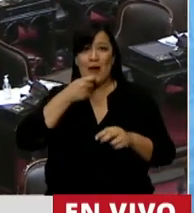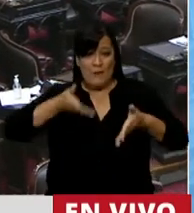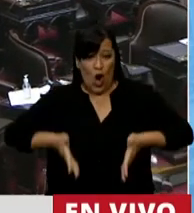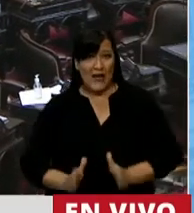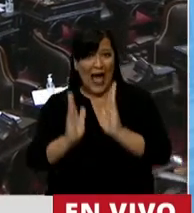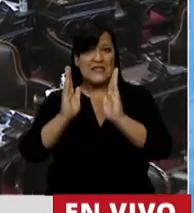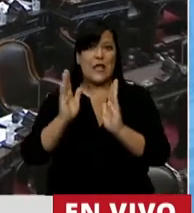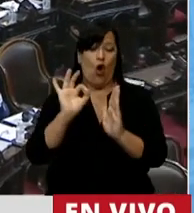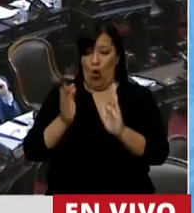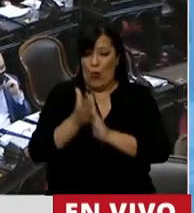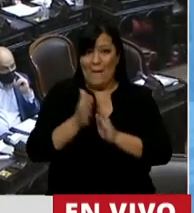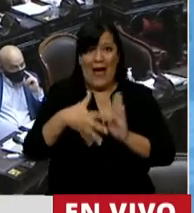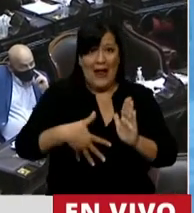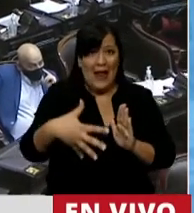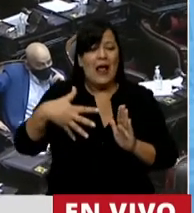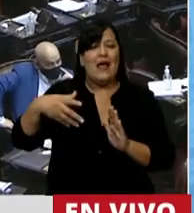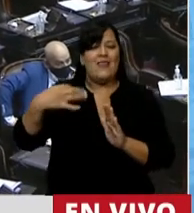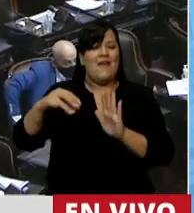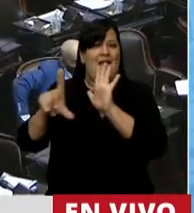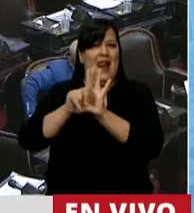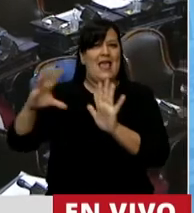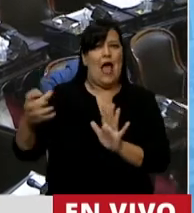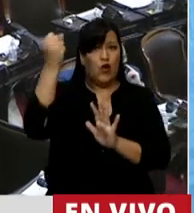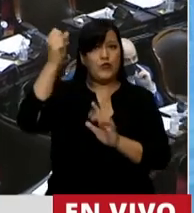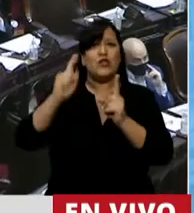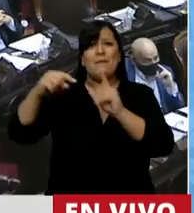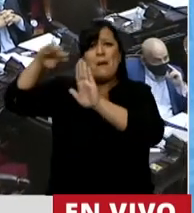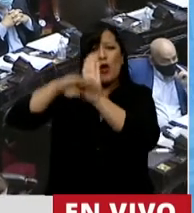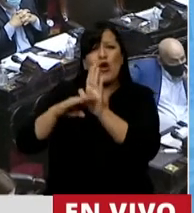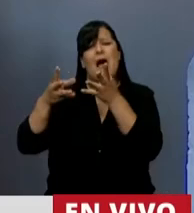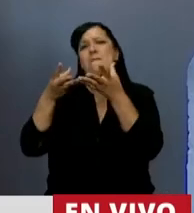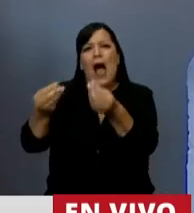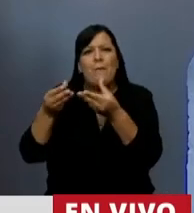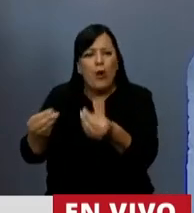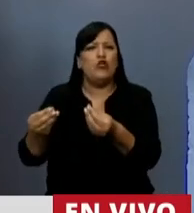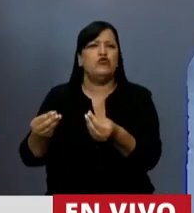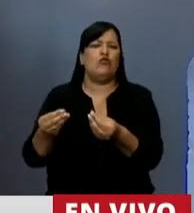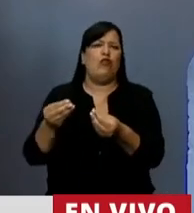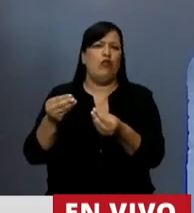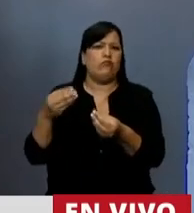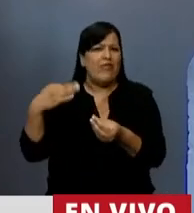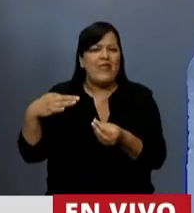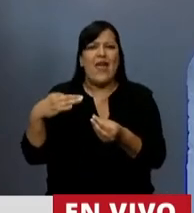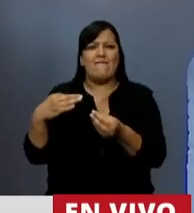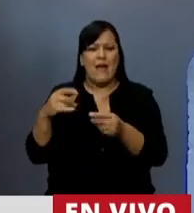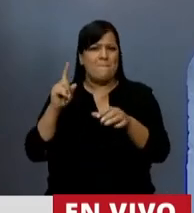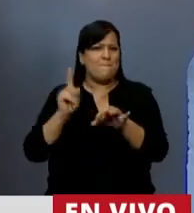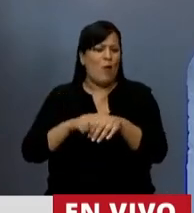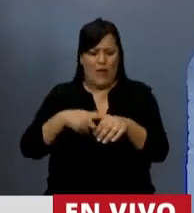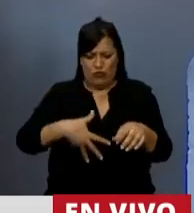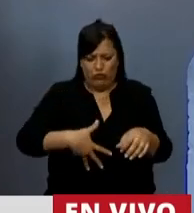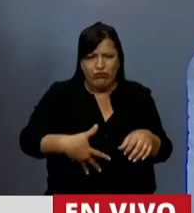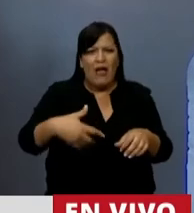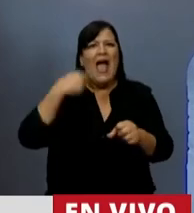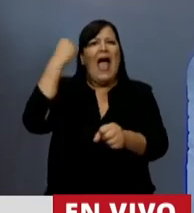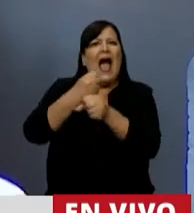y por nacer, llevar adelante programas de contención desde la gestación hasta la